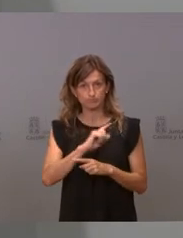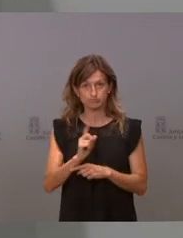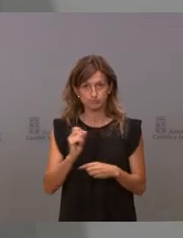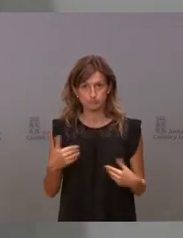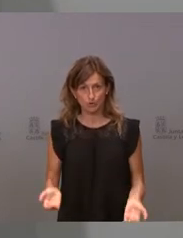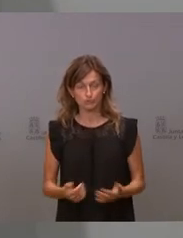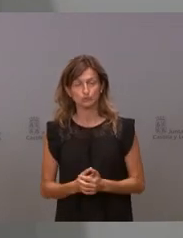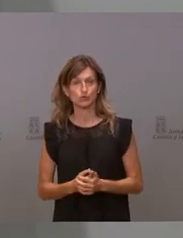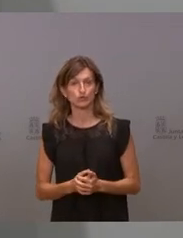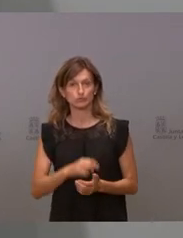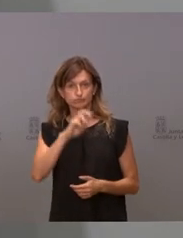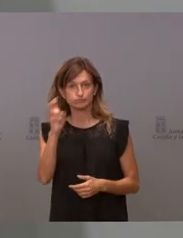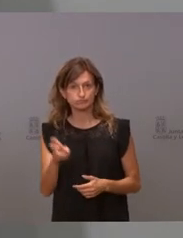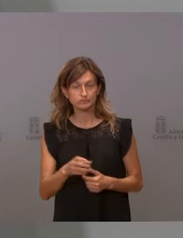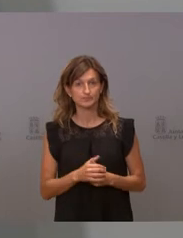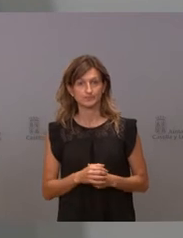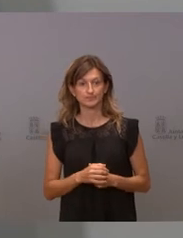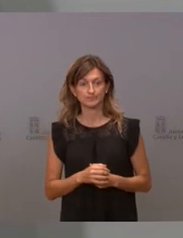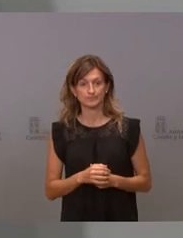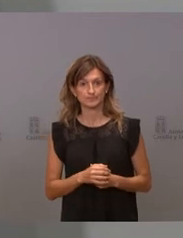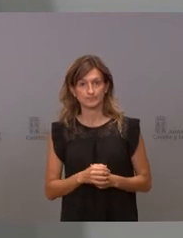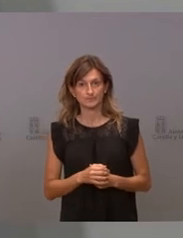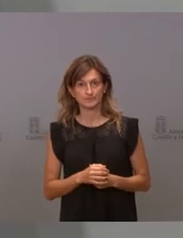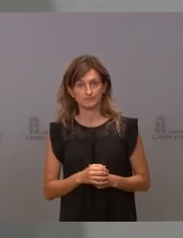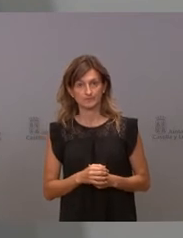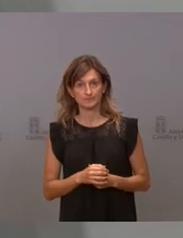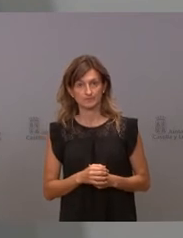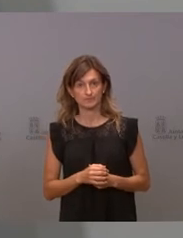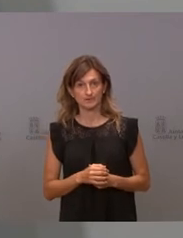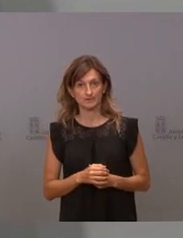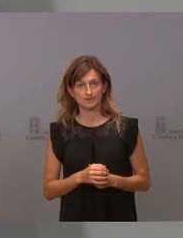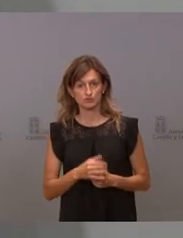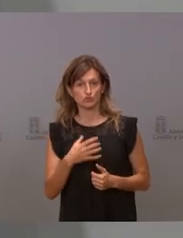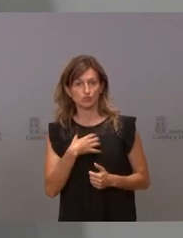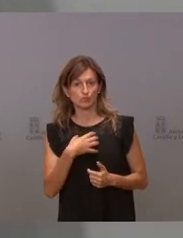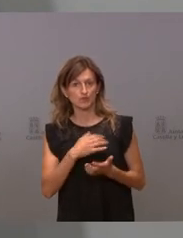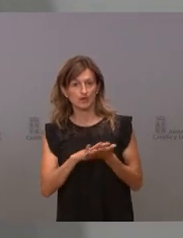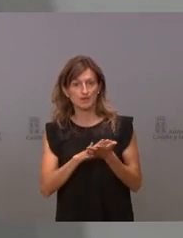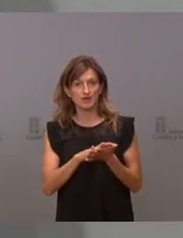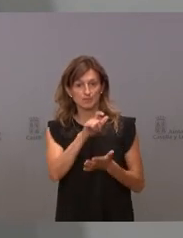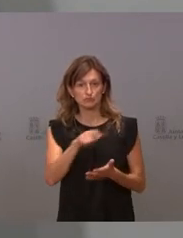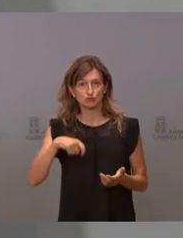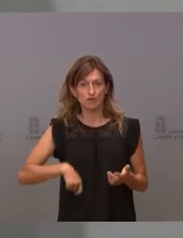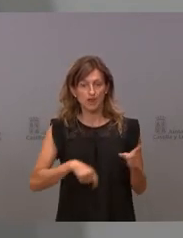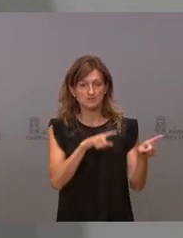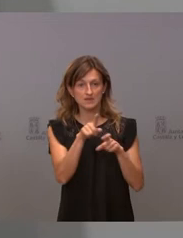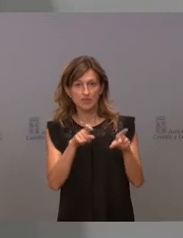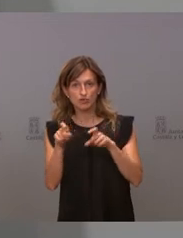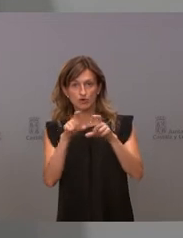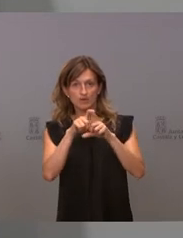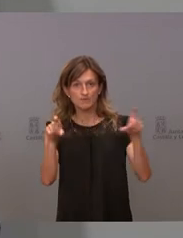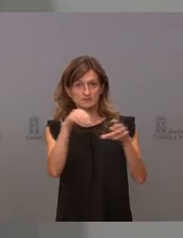cosas. Y también no vamos a entrar en cómo selecciona el personal cada una de las